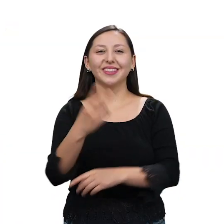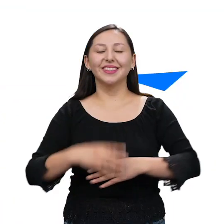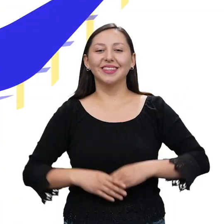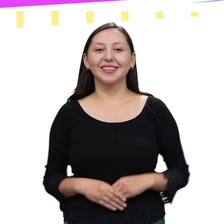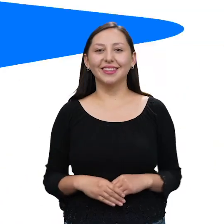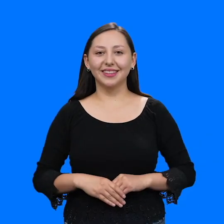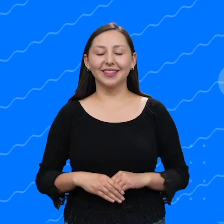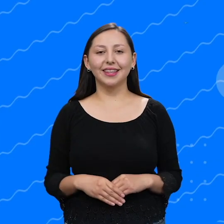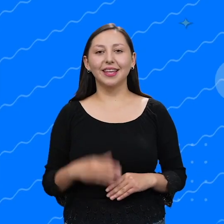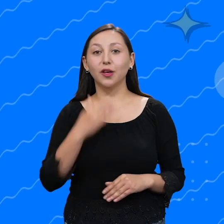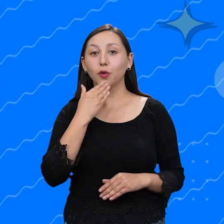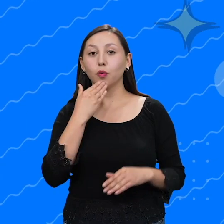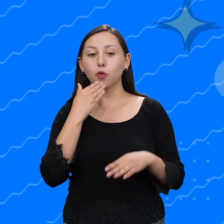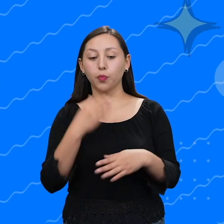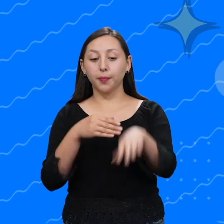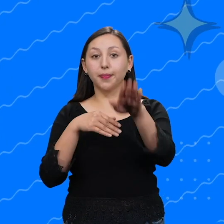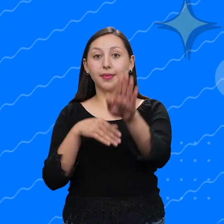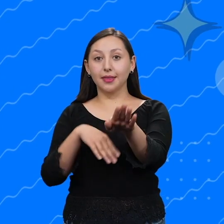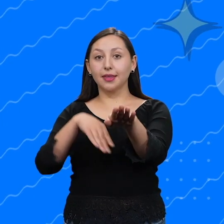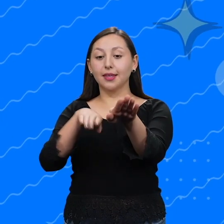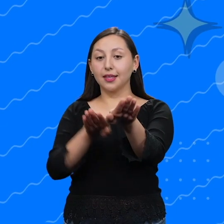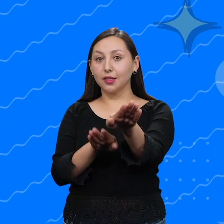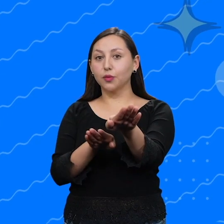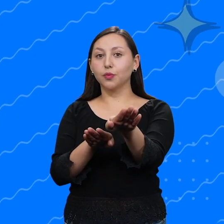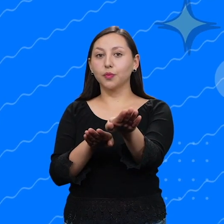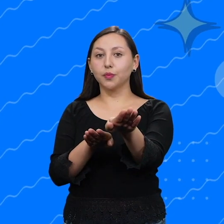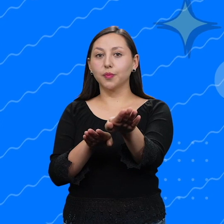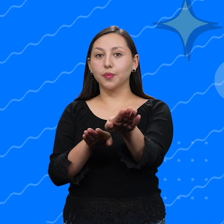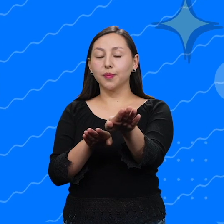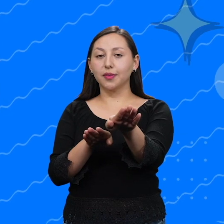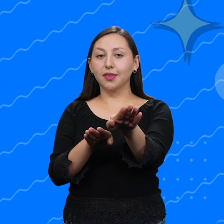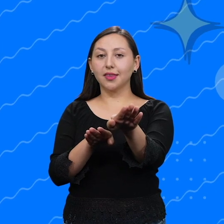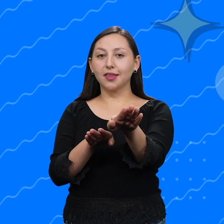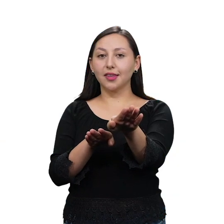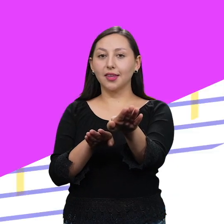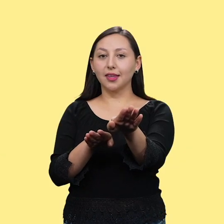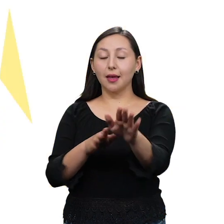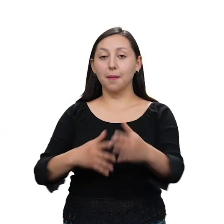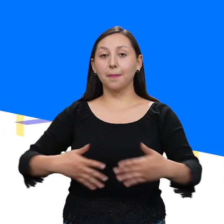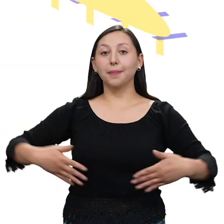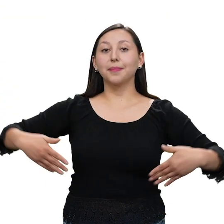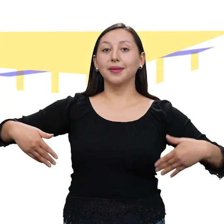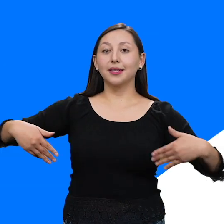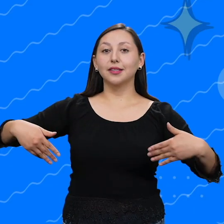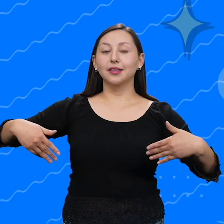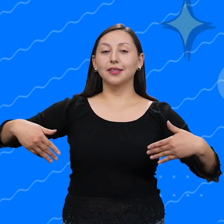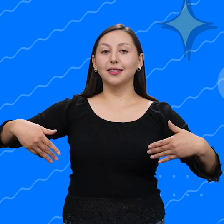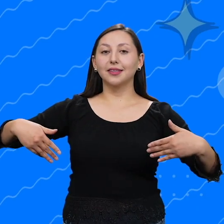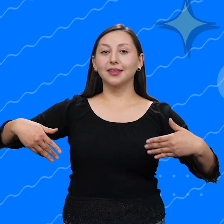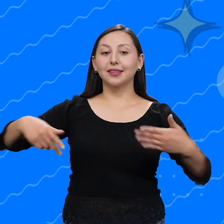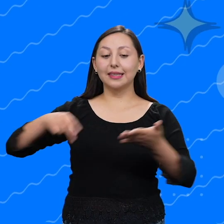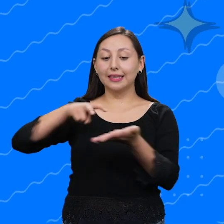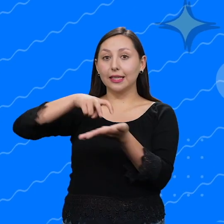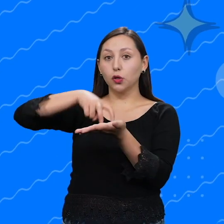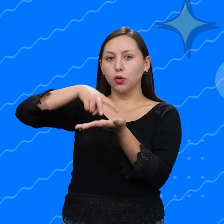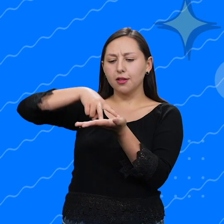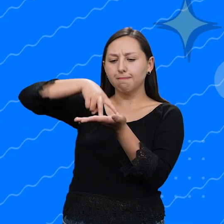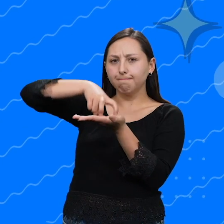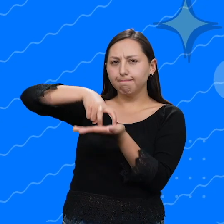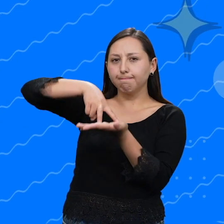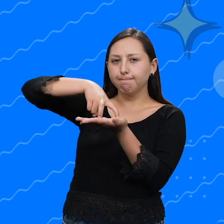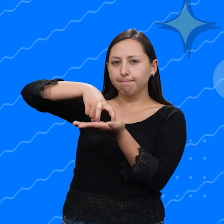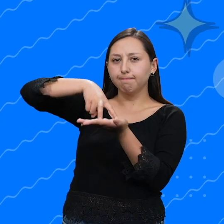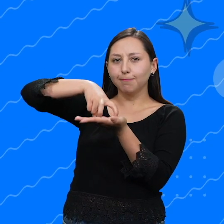Vamos a poner el piecito girado, rotado. La pierna de atrás. Bracitos abiertos. Flexionamos rodillas.